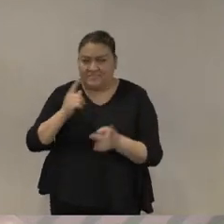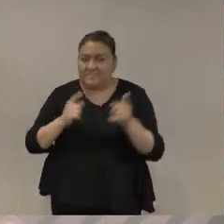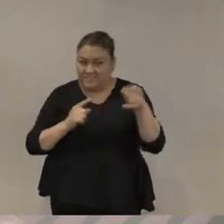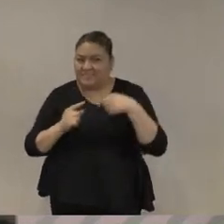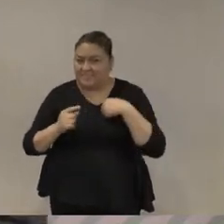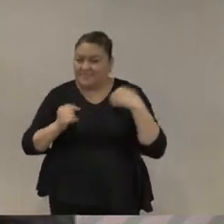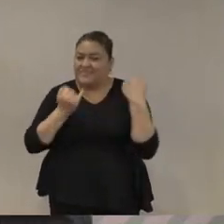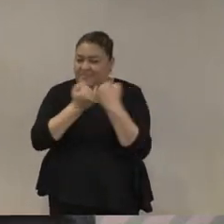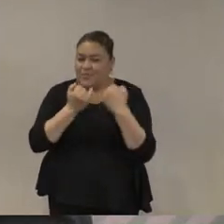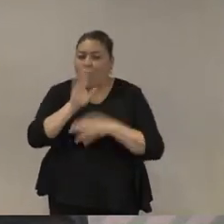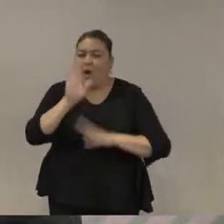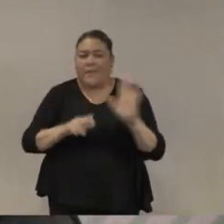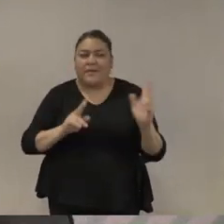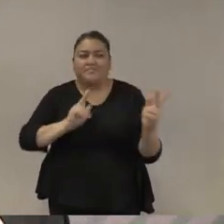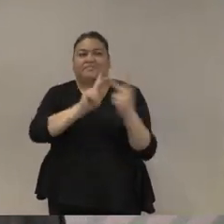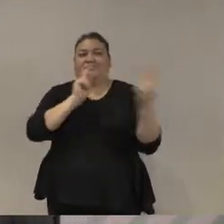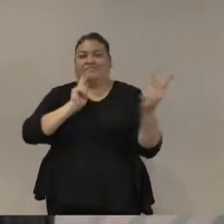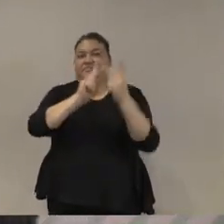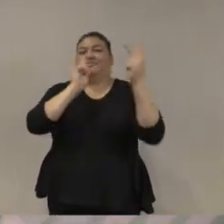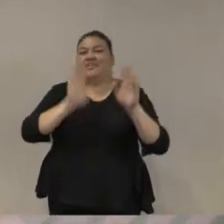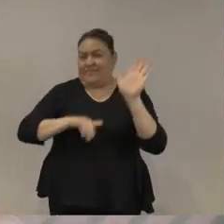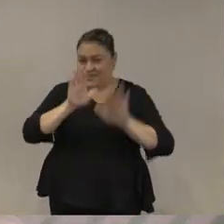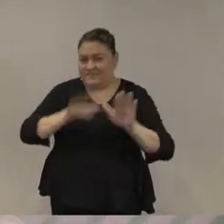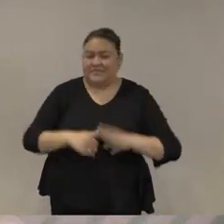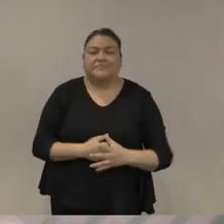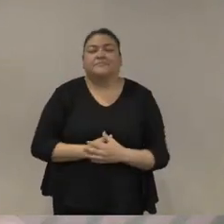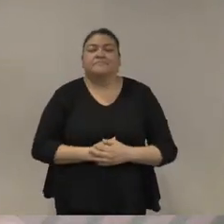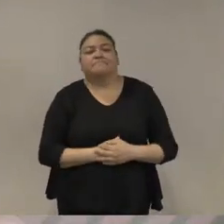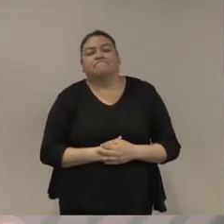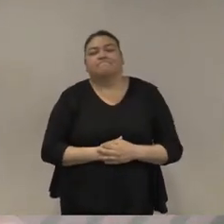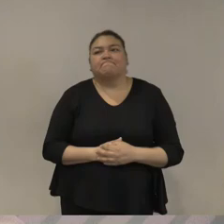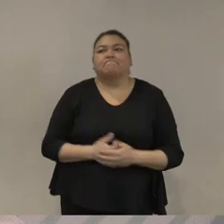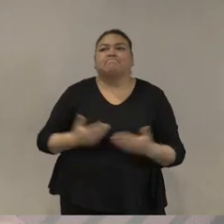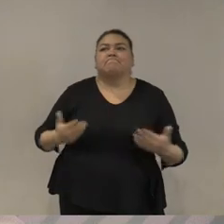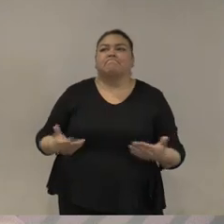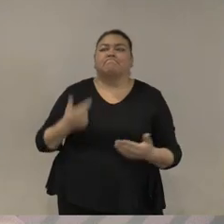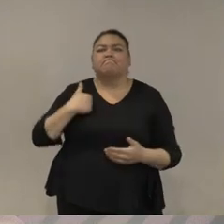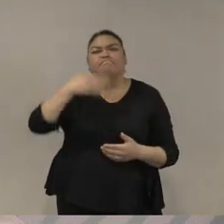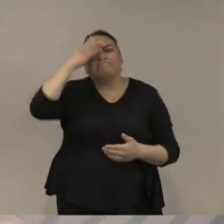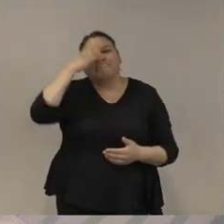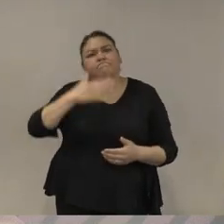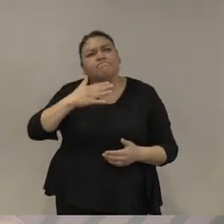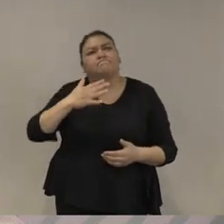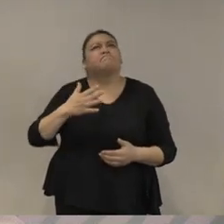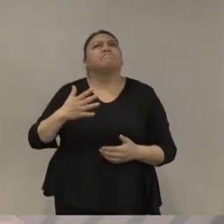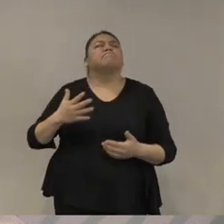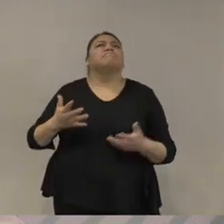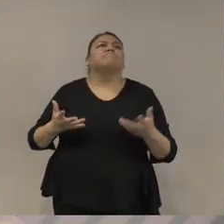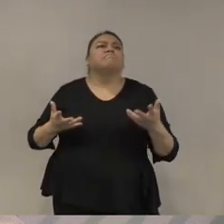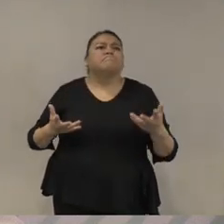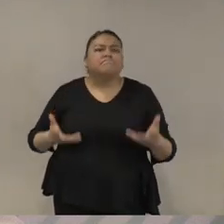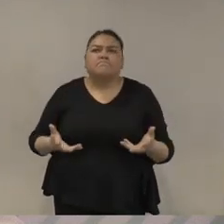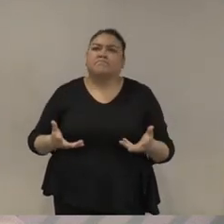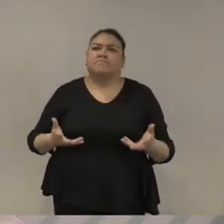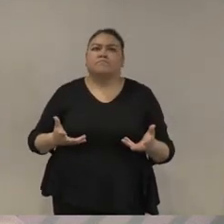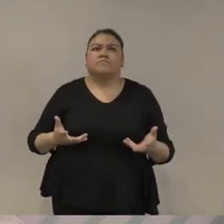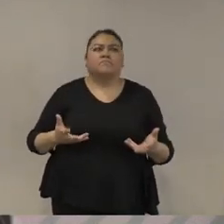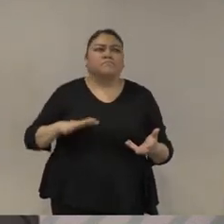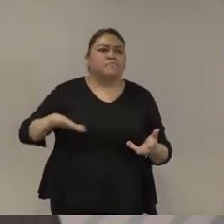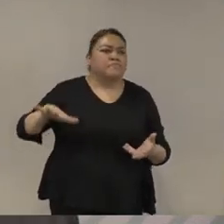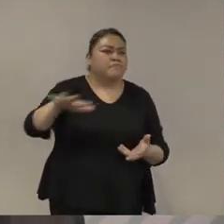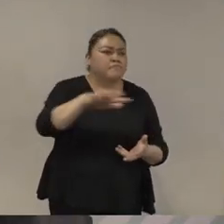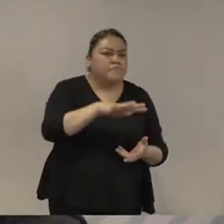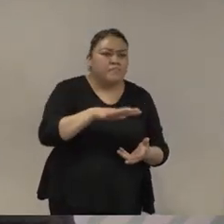nos ha pasado a ti a mí la experiencia de discutir o de tratar de